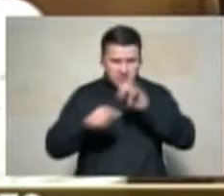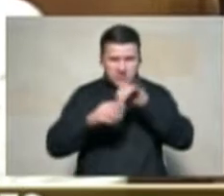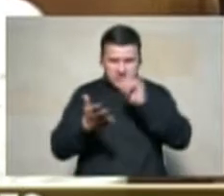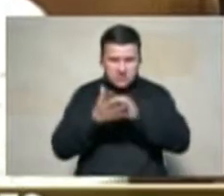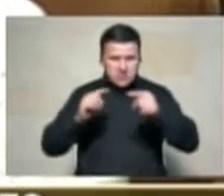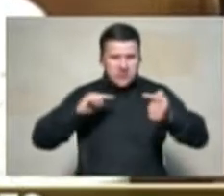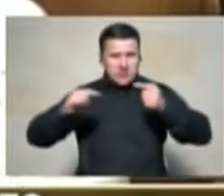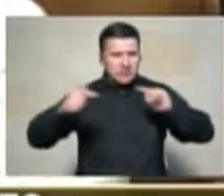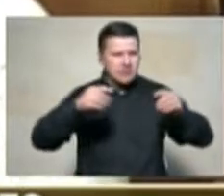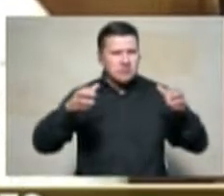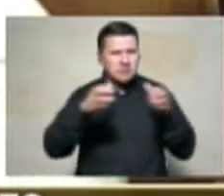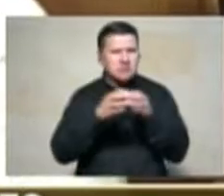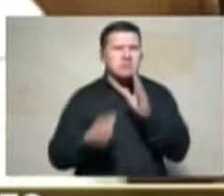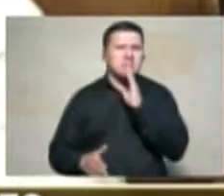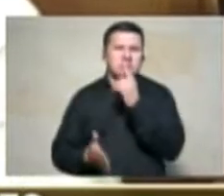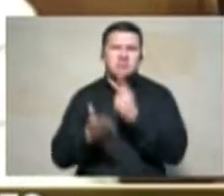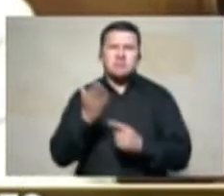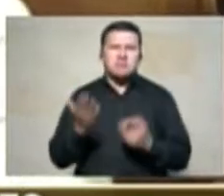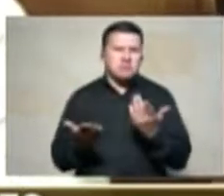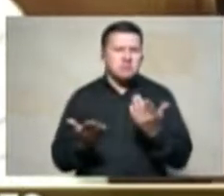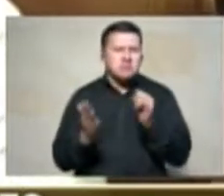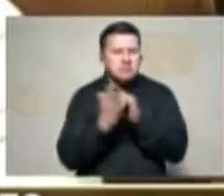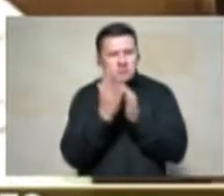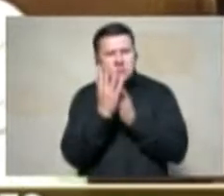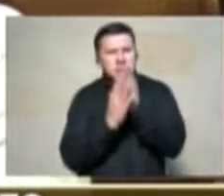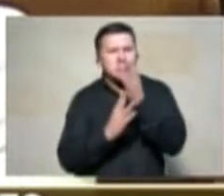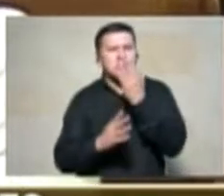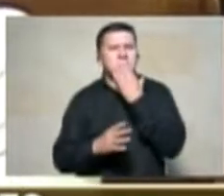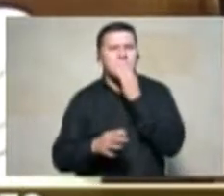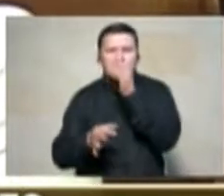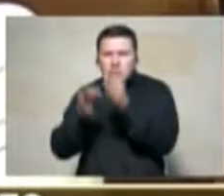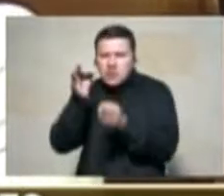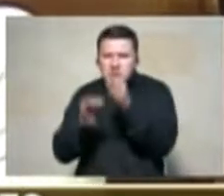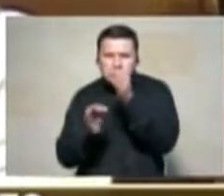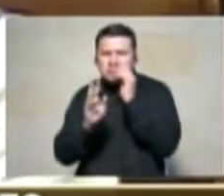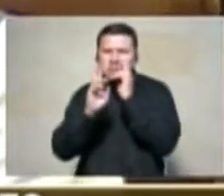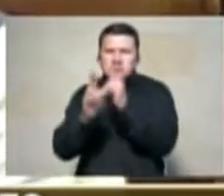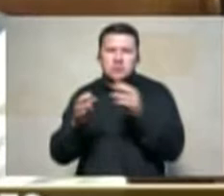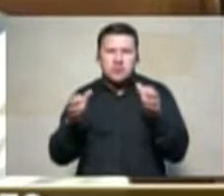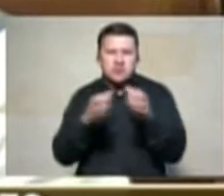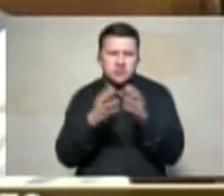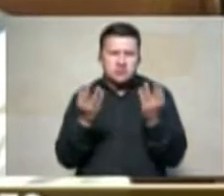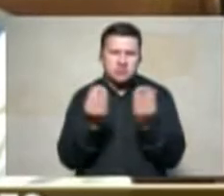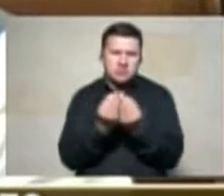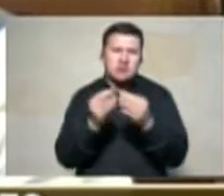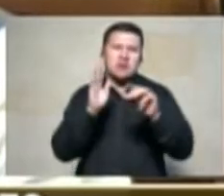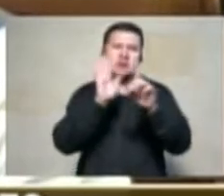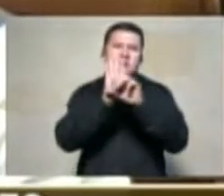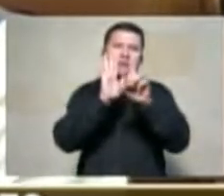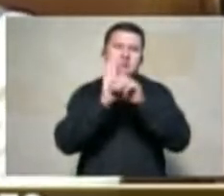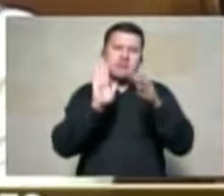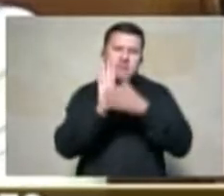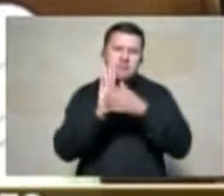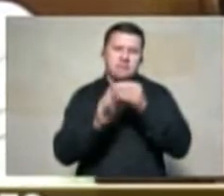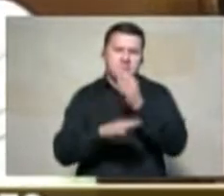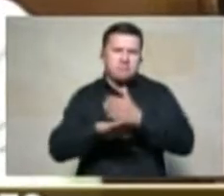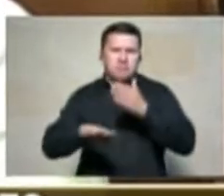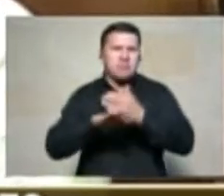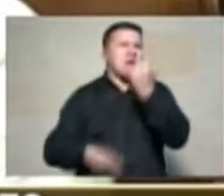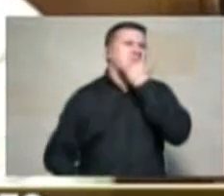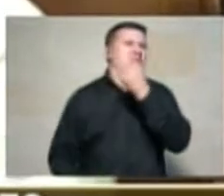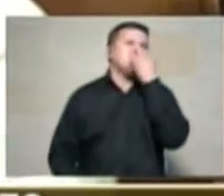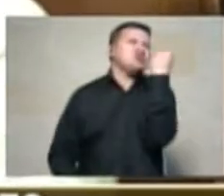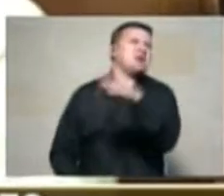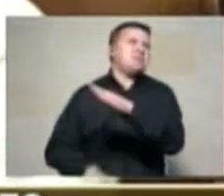debate que a través de unos mini juicios lleguemos a la conclusión que la ley de restitución es mala no